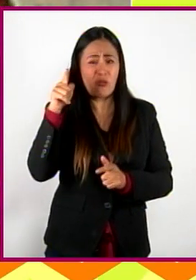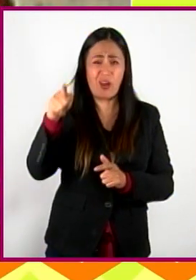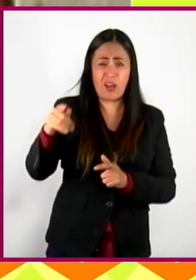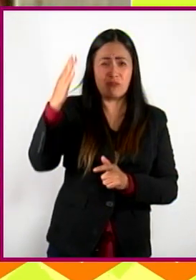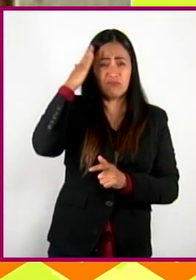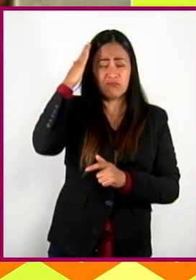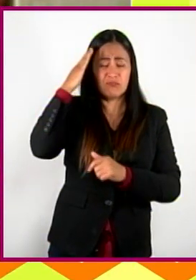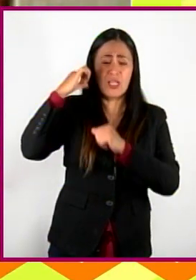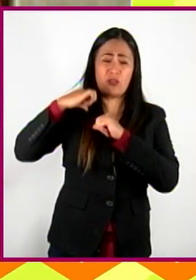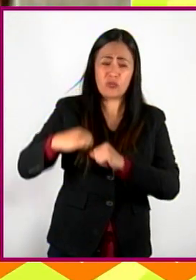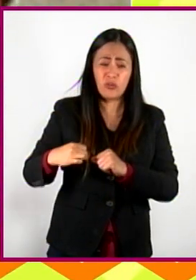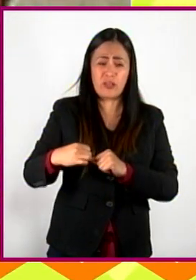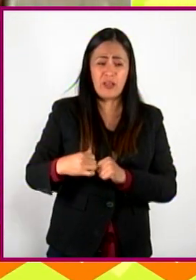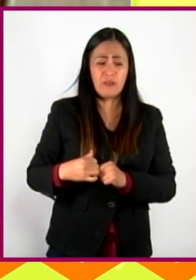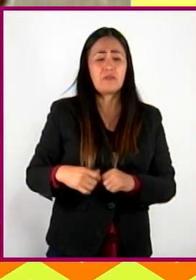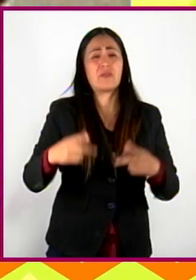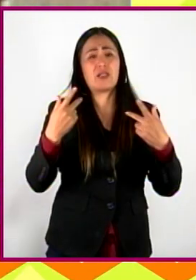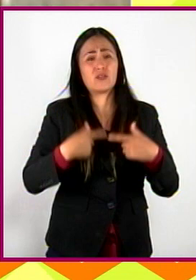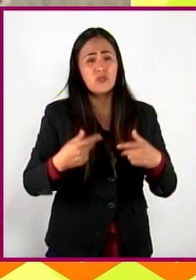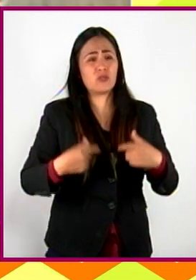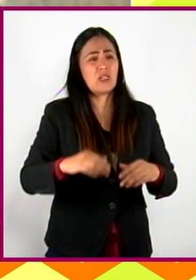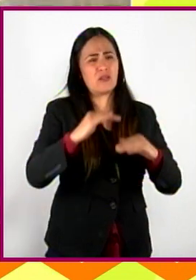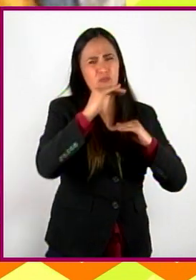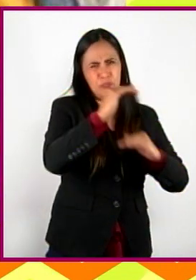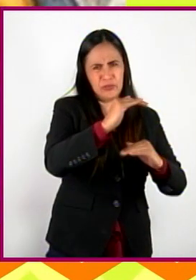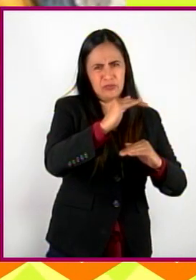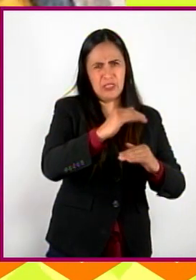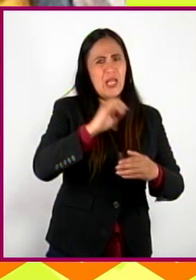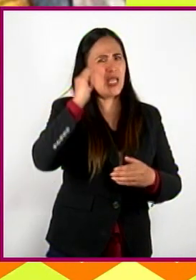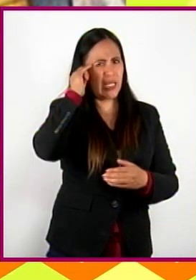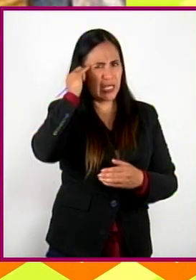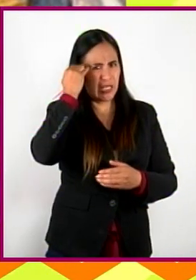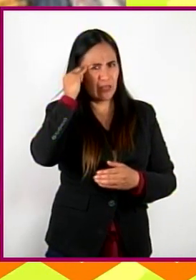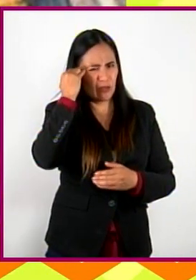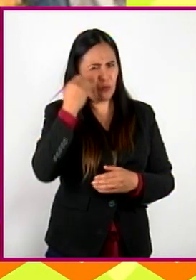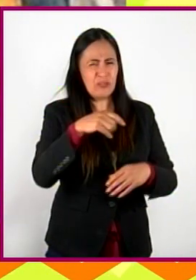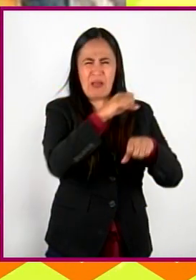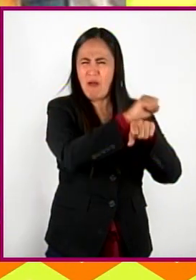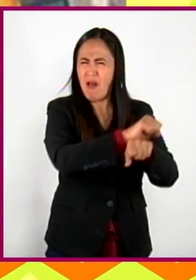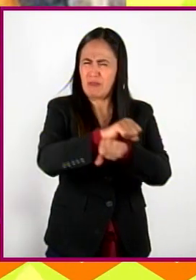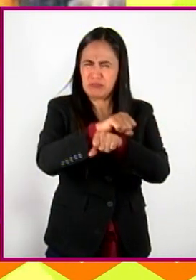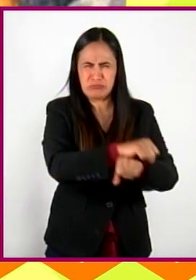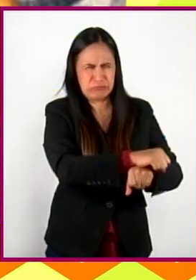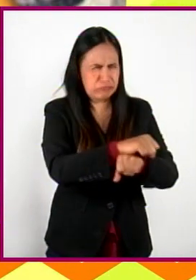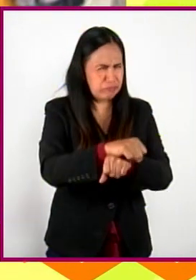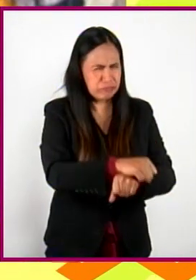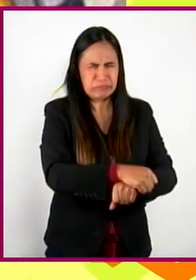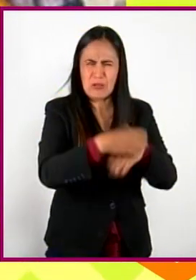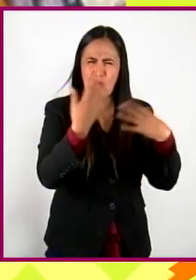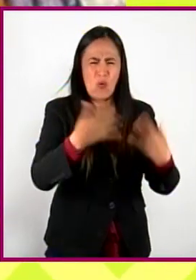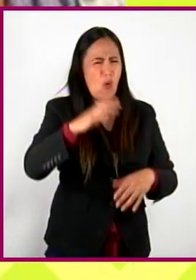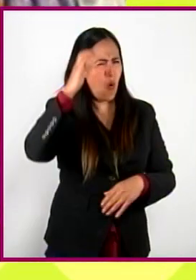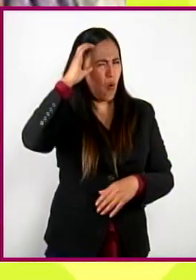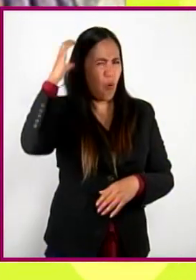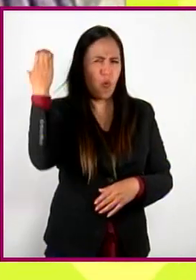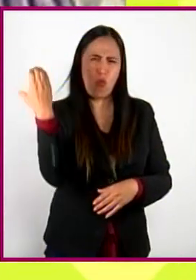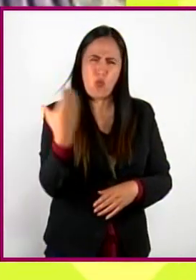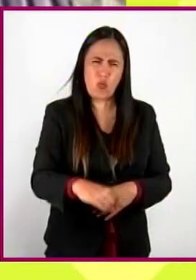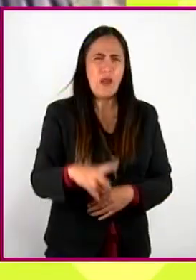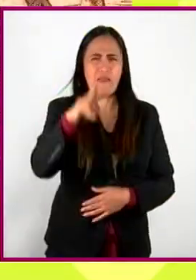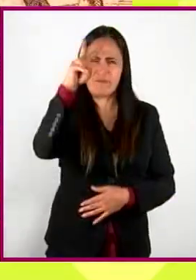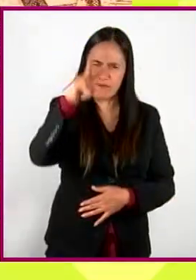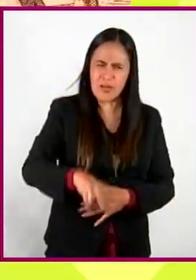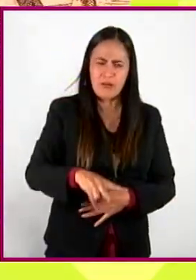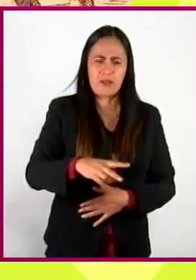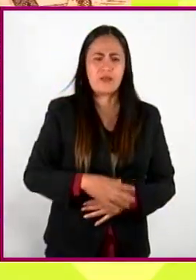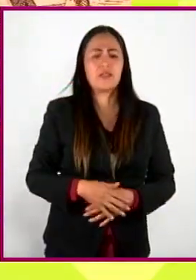disposición a un número determinado de indios a los que explotó de una forma muy similar al sistema feudal europeo